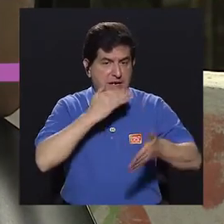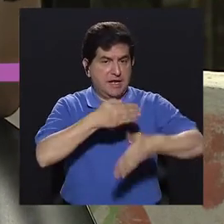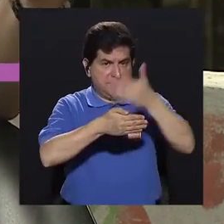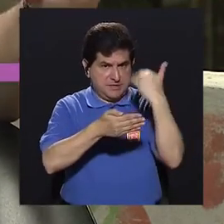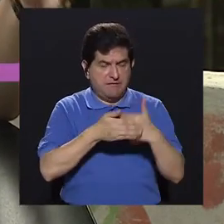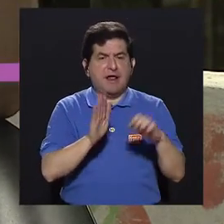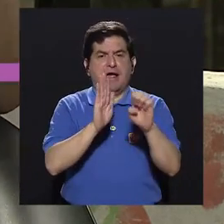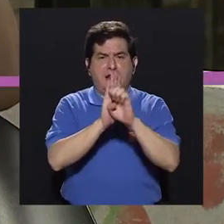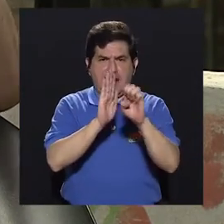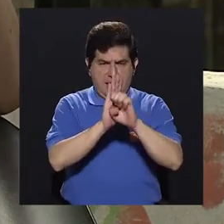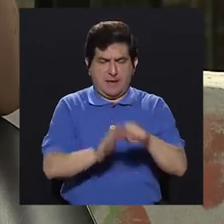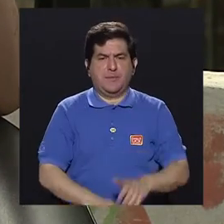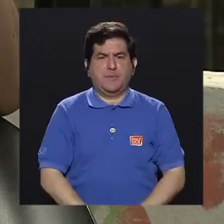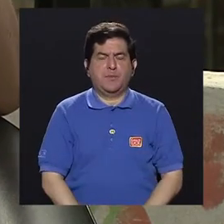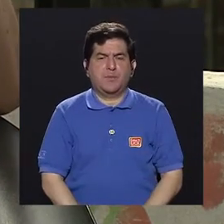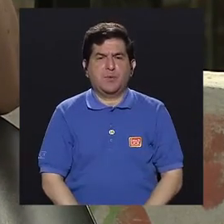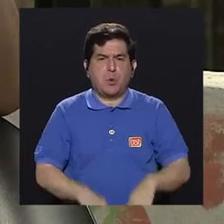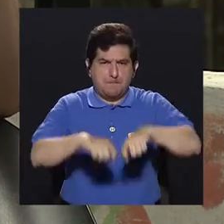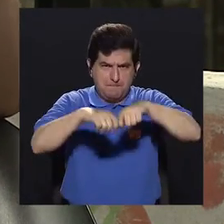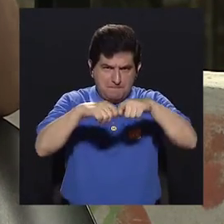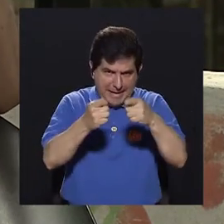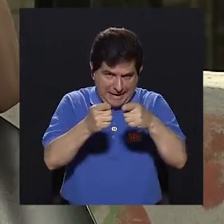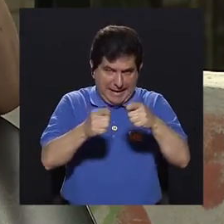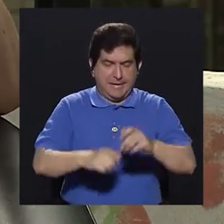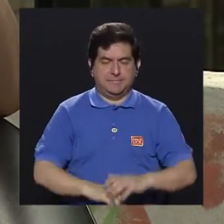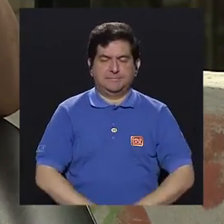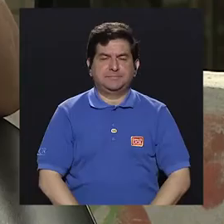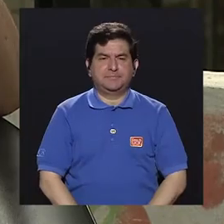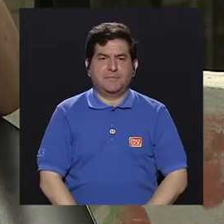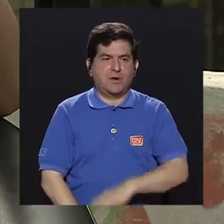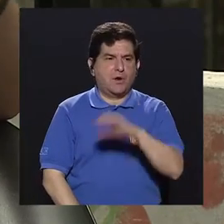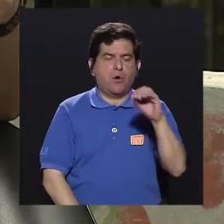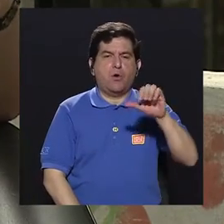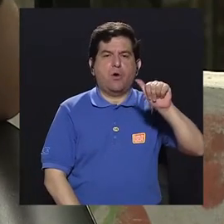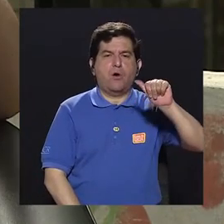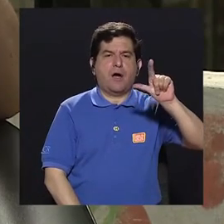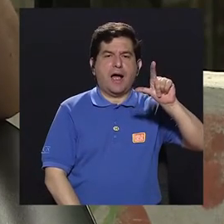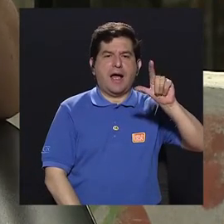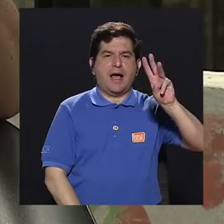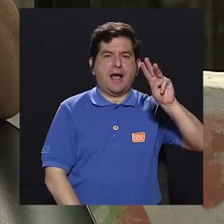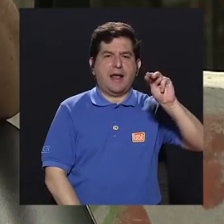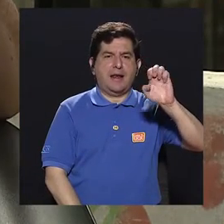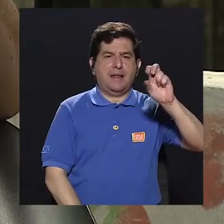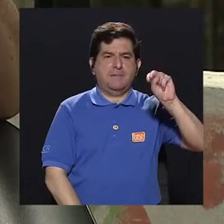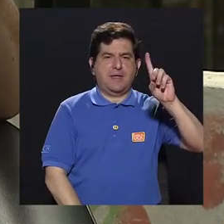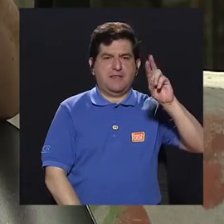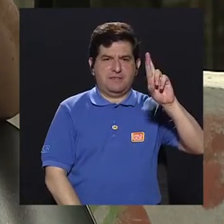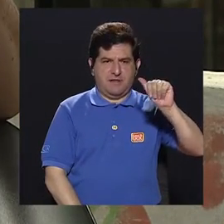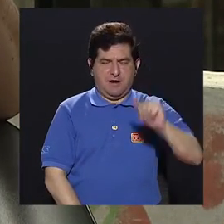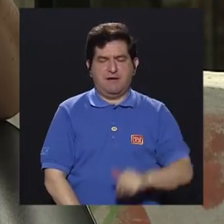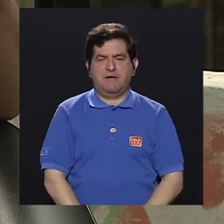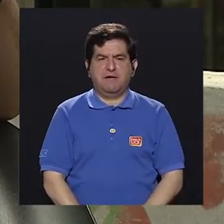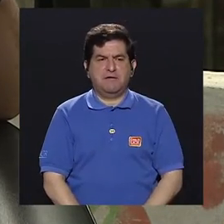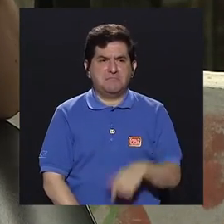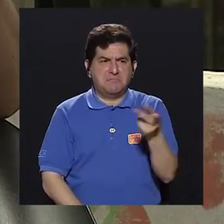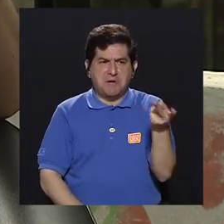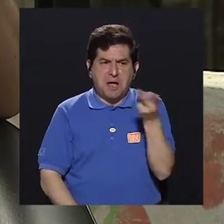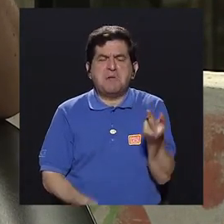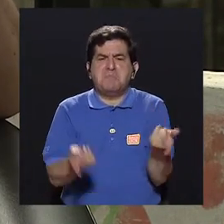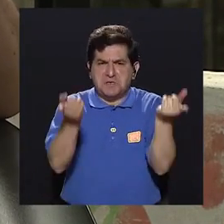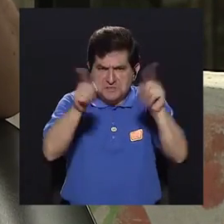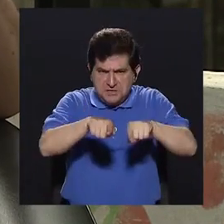que estamos hablando, como por ejemplo el maní, verdad, las almendras, básicamente